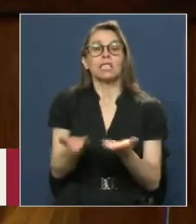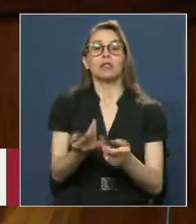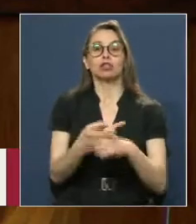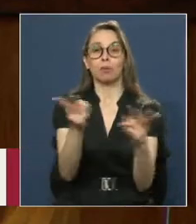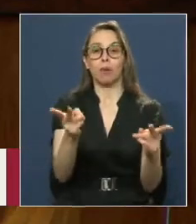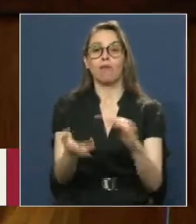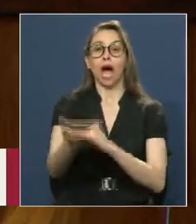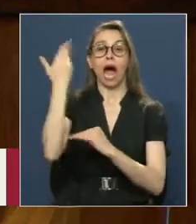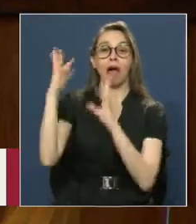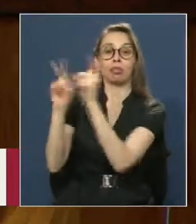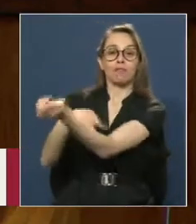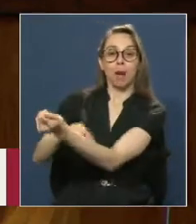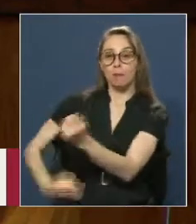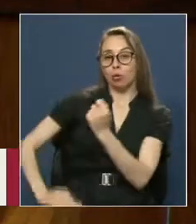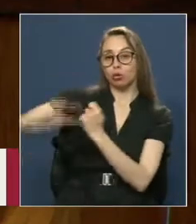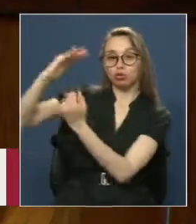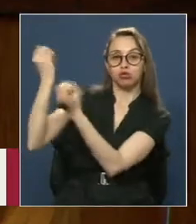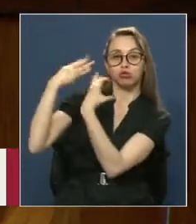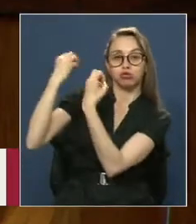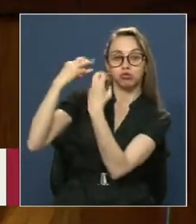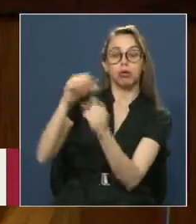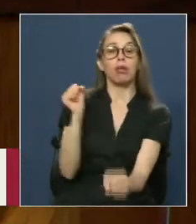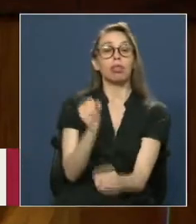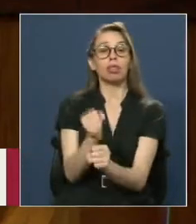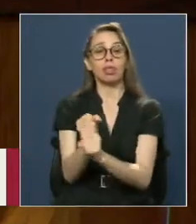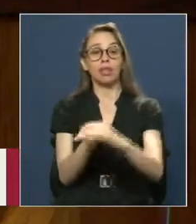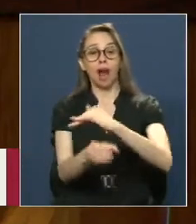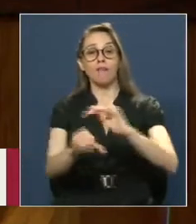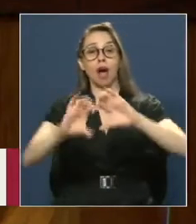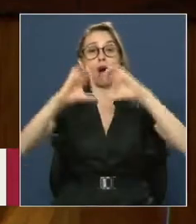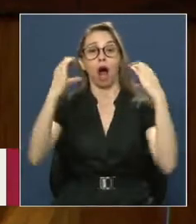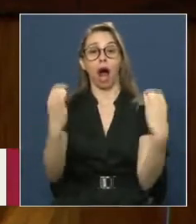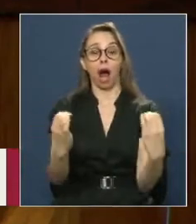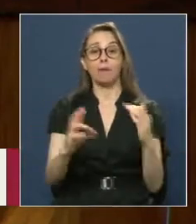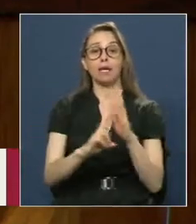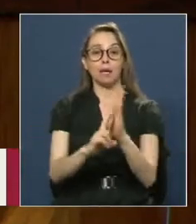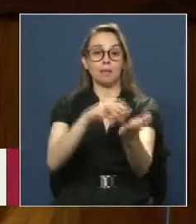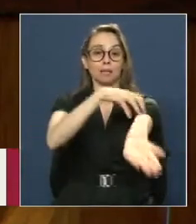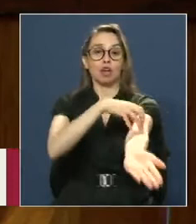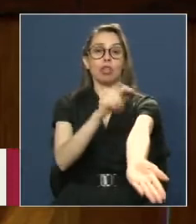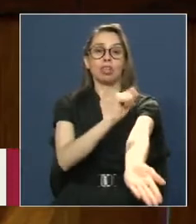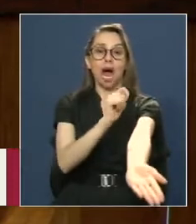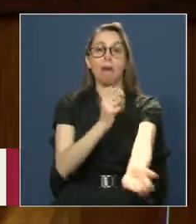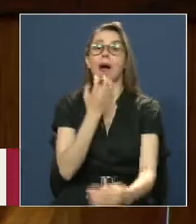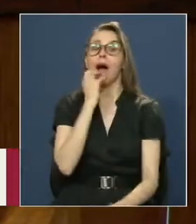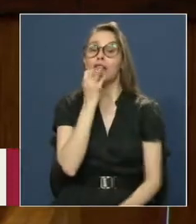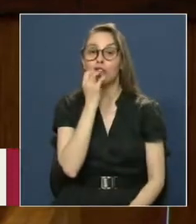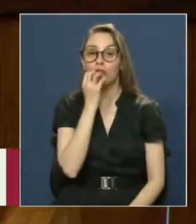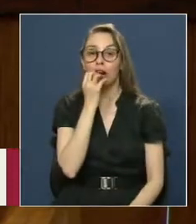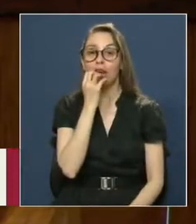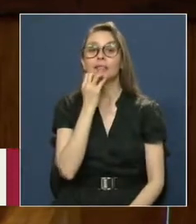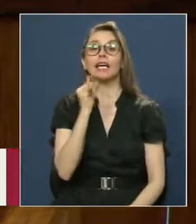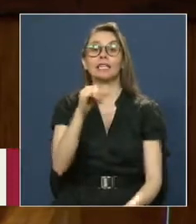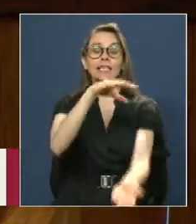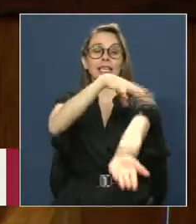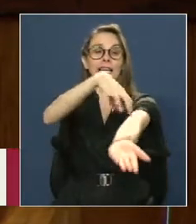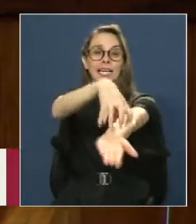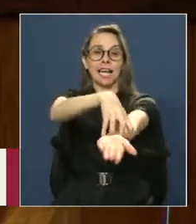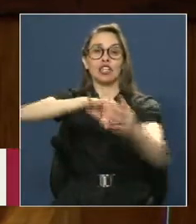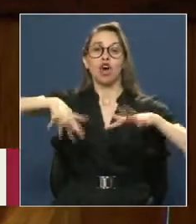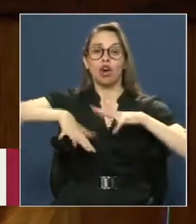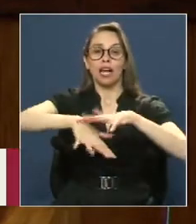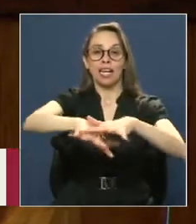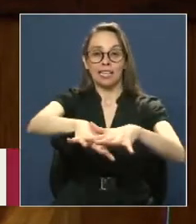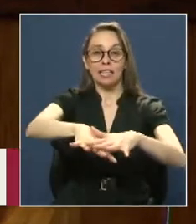Mucho antes Su propia familia Desde su trabajo En el hemiciclo Representó A Tarapacá A Antofagasta Y a la actual Región de los Ríos Y en